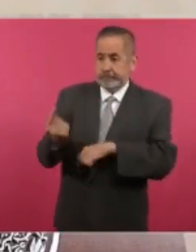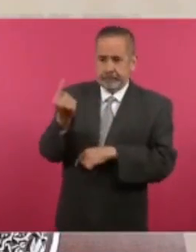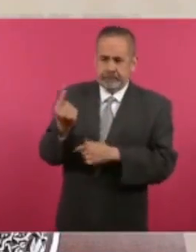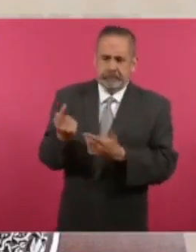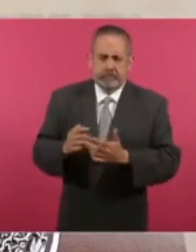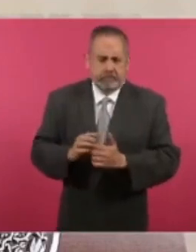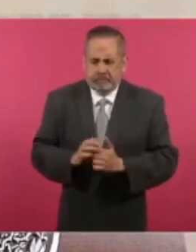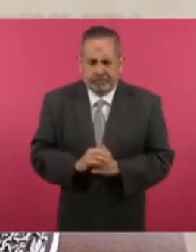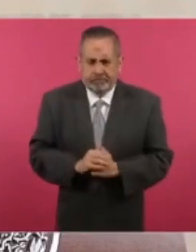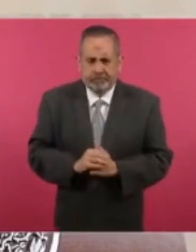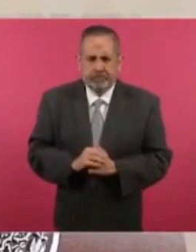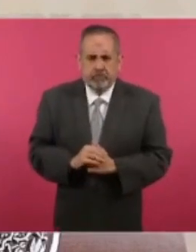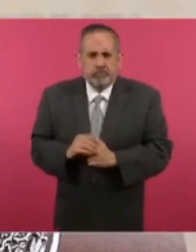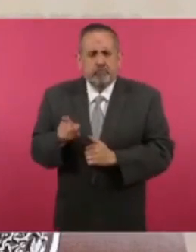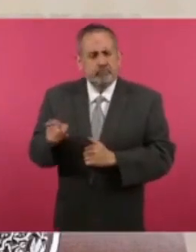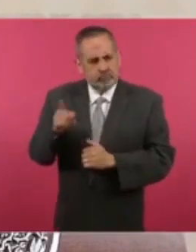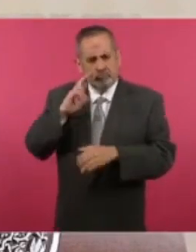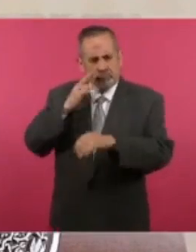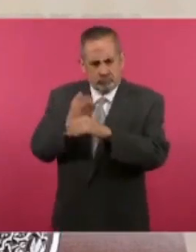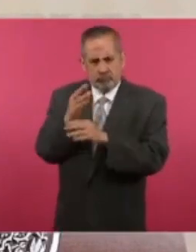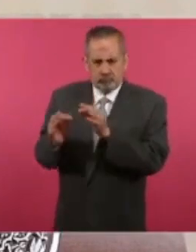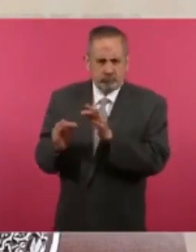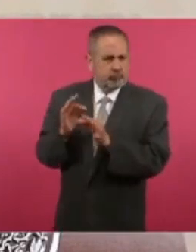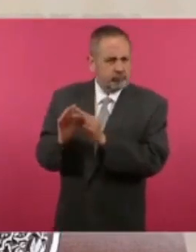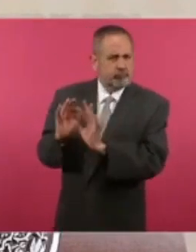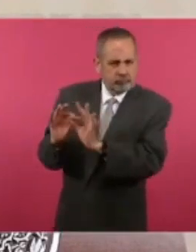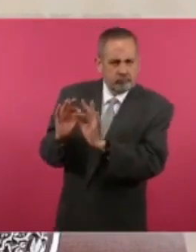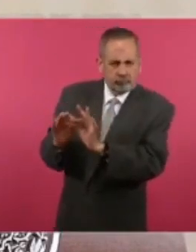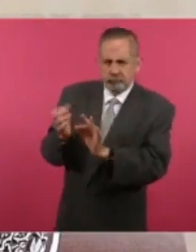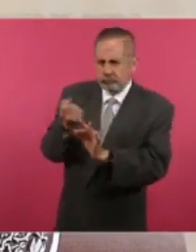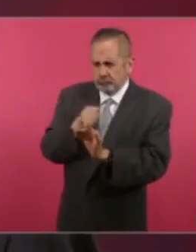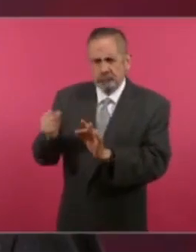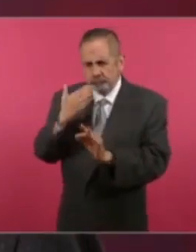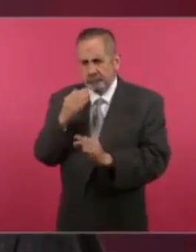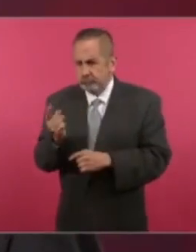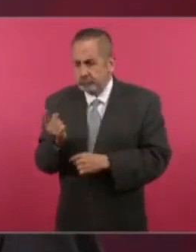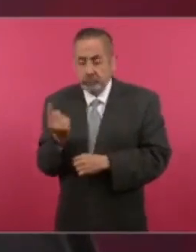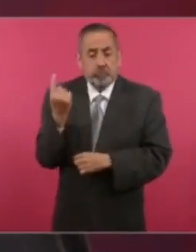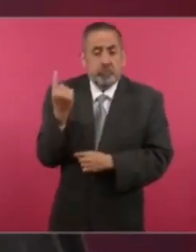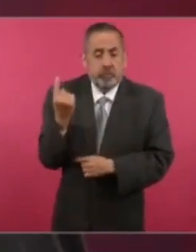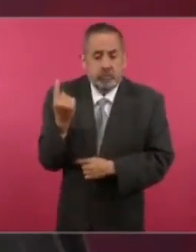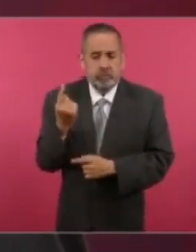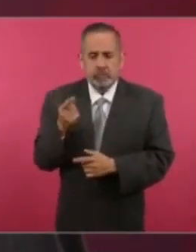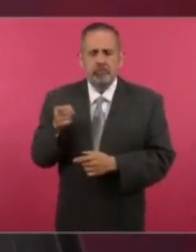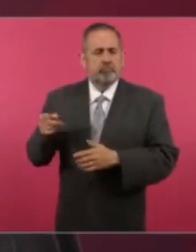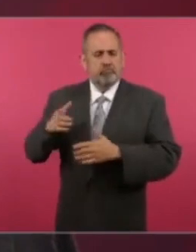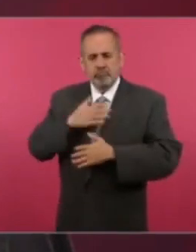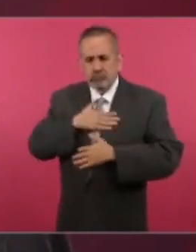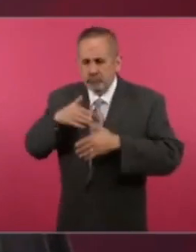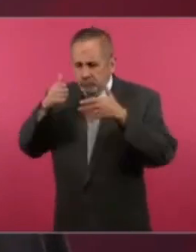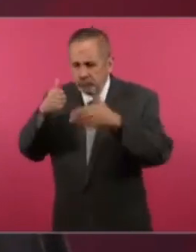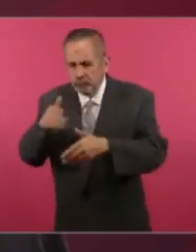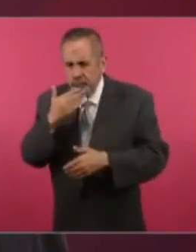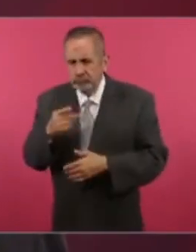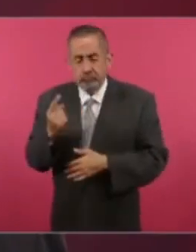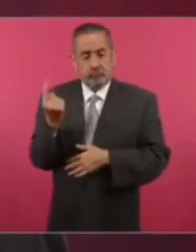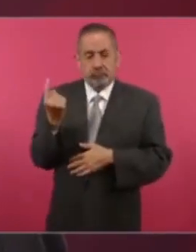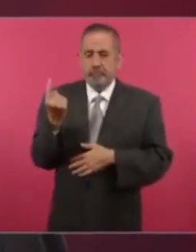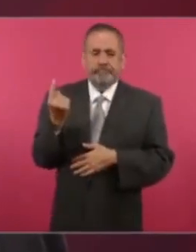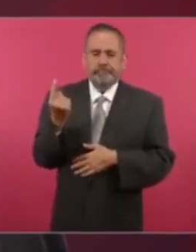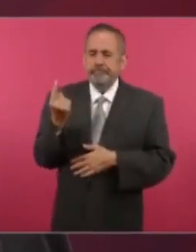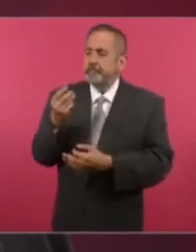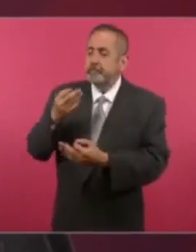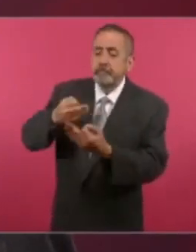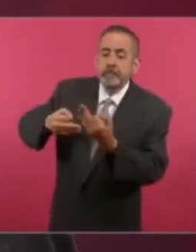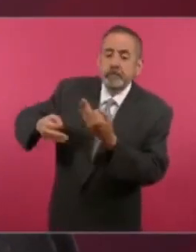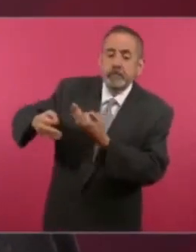responsable que sea, por comprometida que sea, depende de